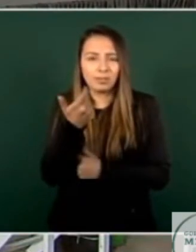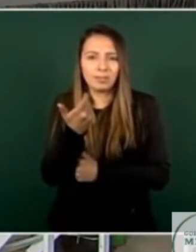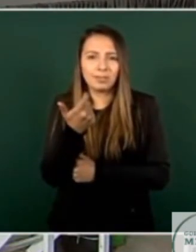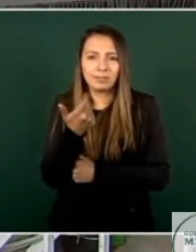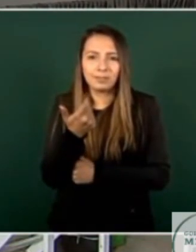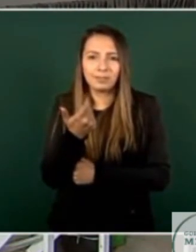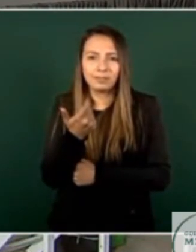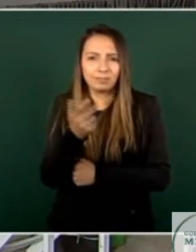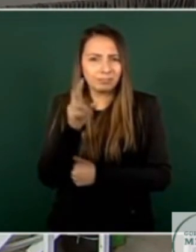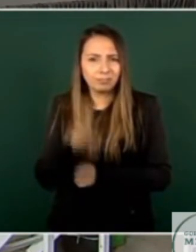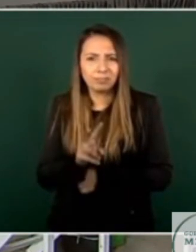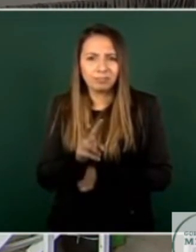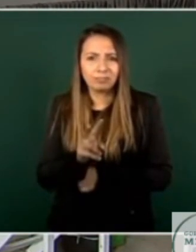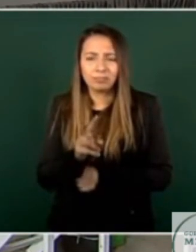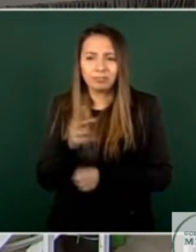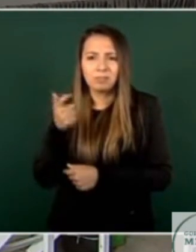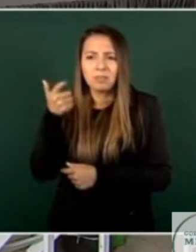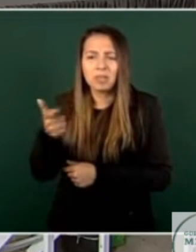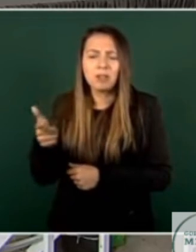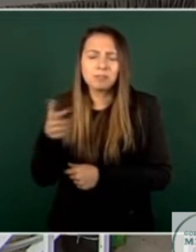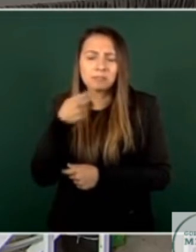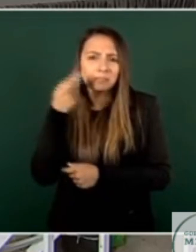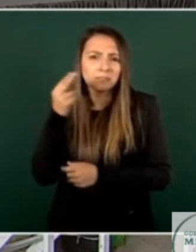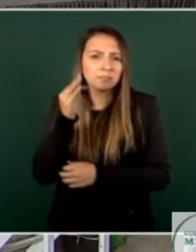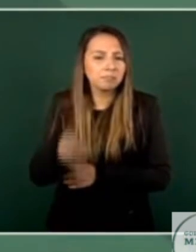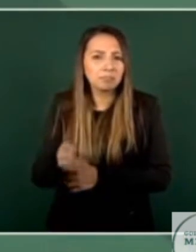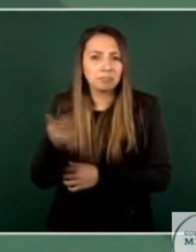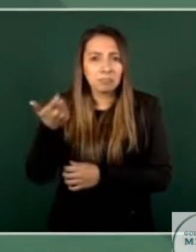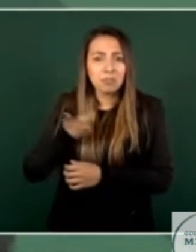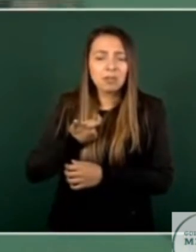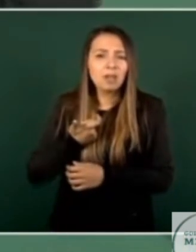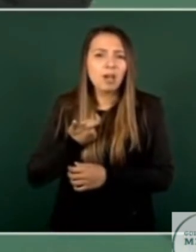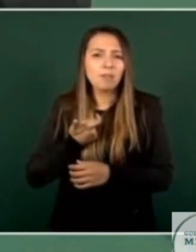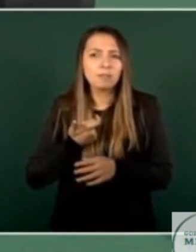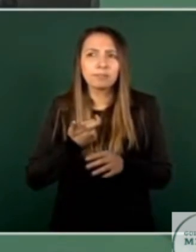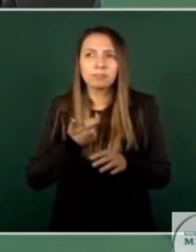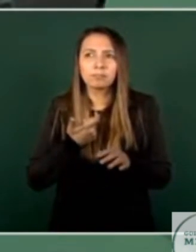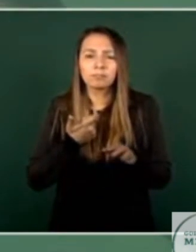son mercenarios de